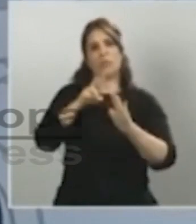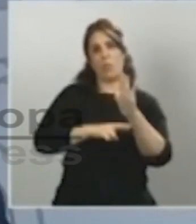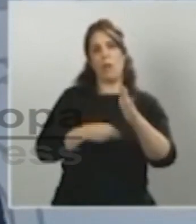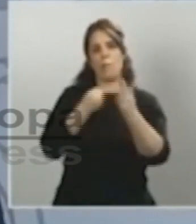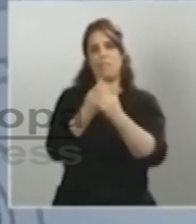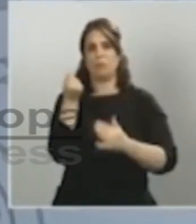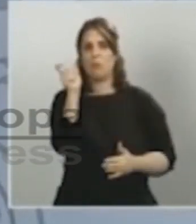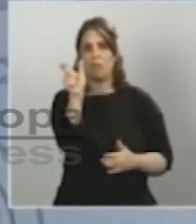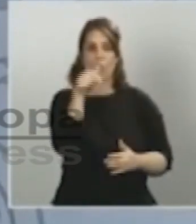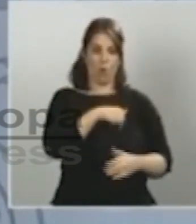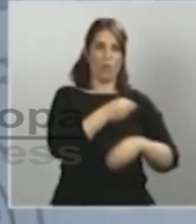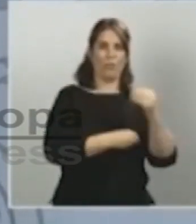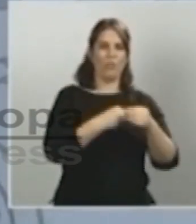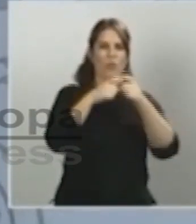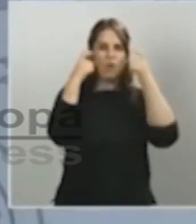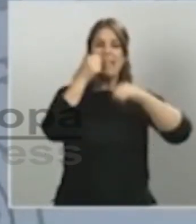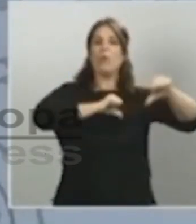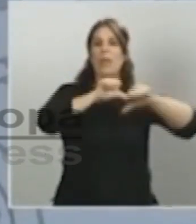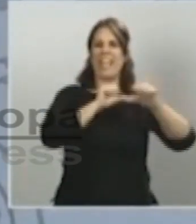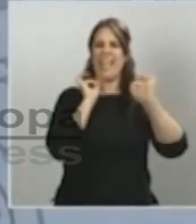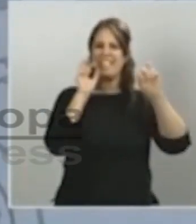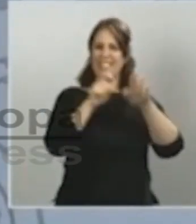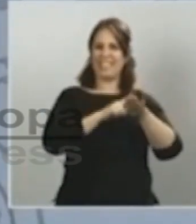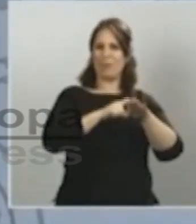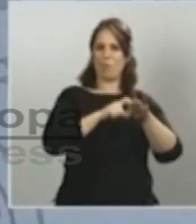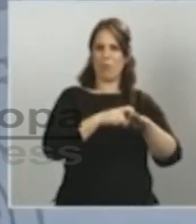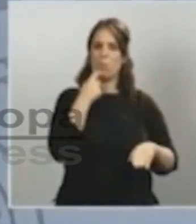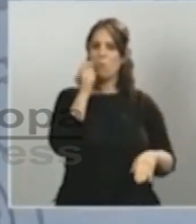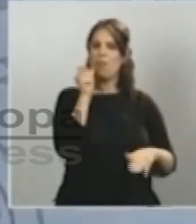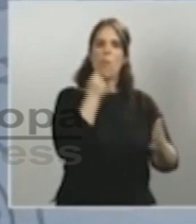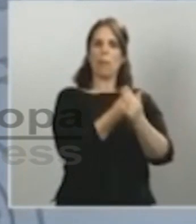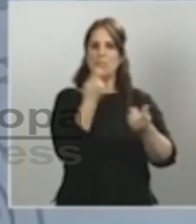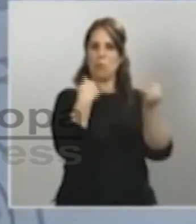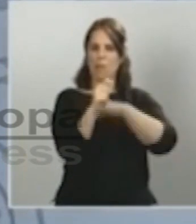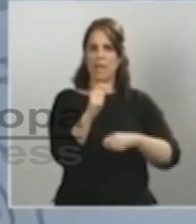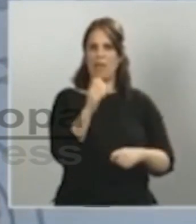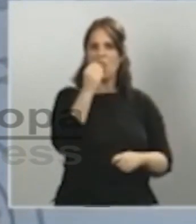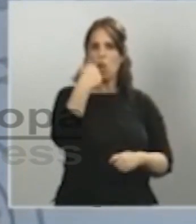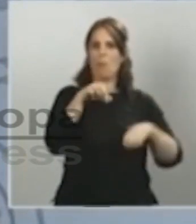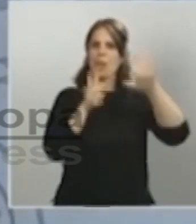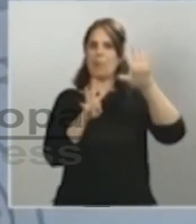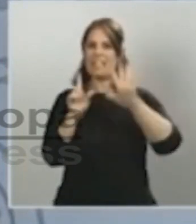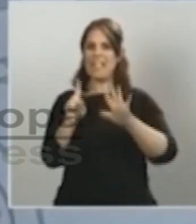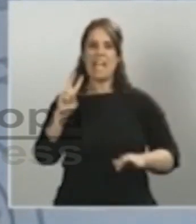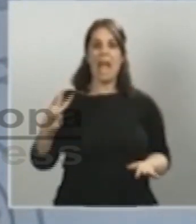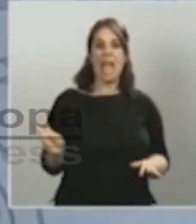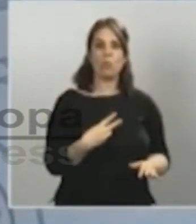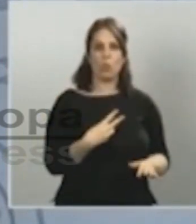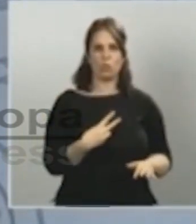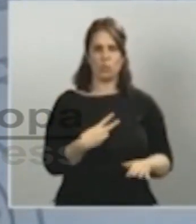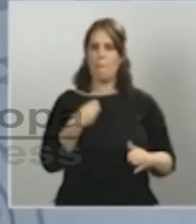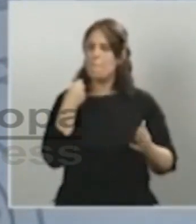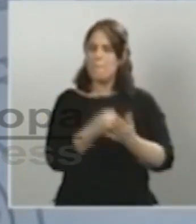hemos posto un precio lo he dicho antes un precio máximo de venta al público de 0,96 euros precio máximo de venta al público